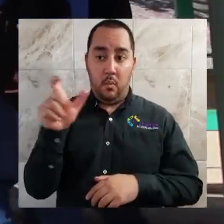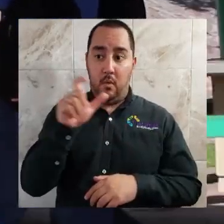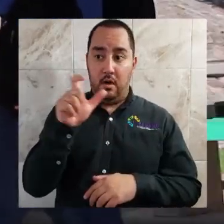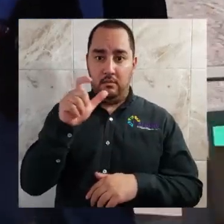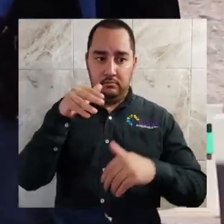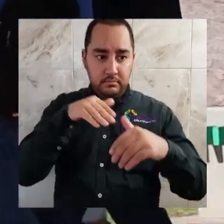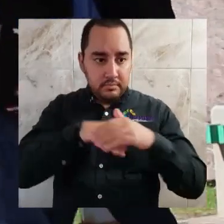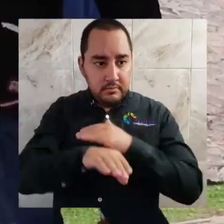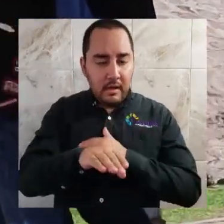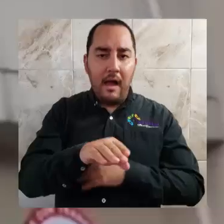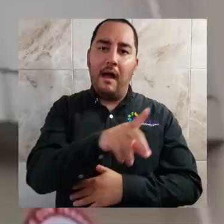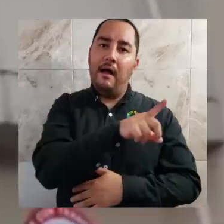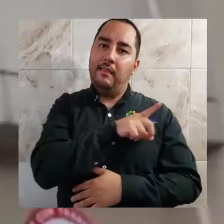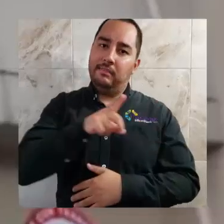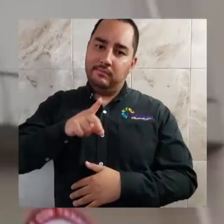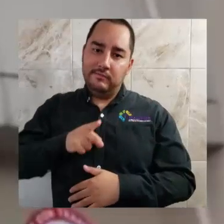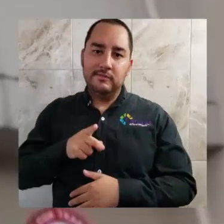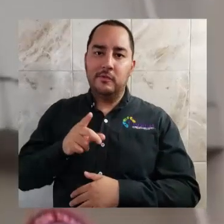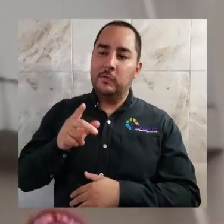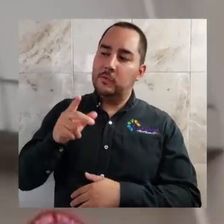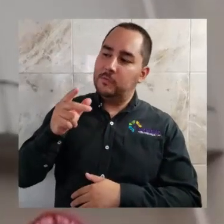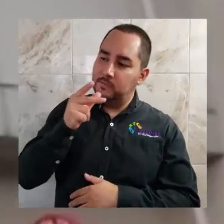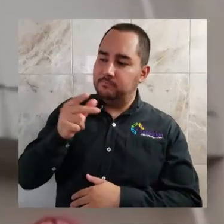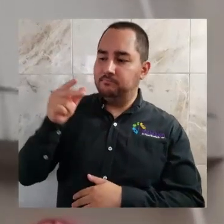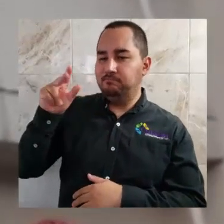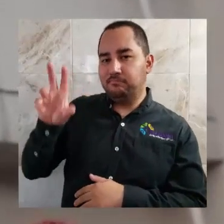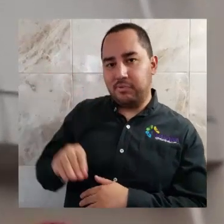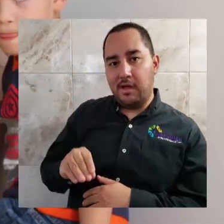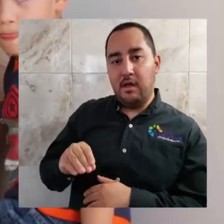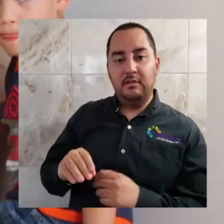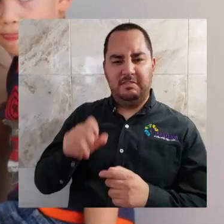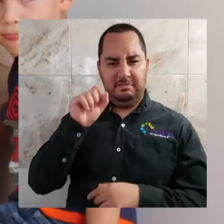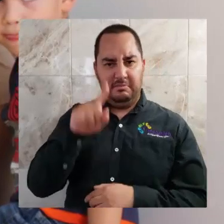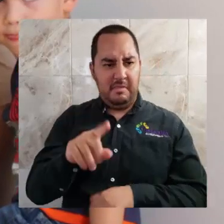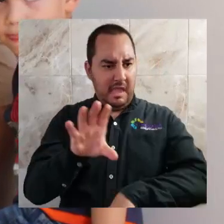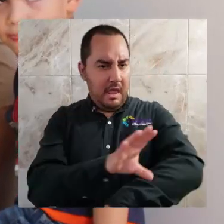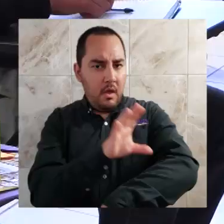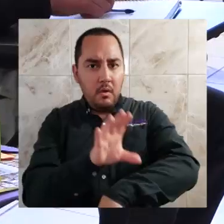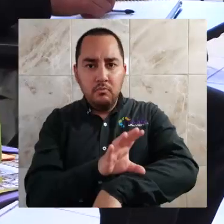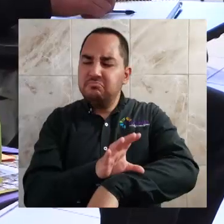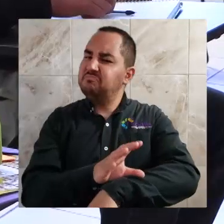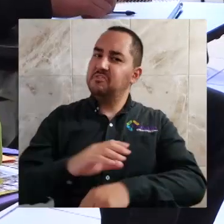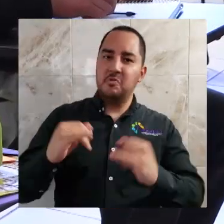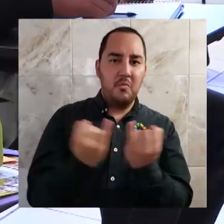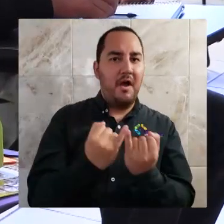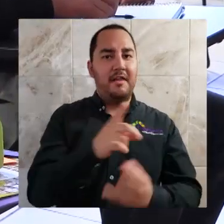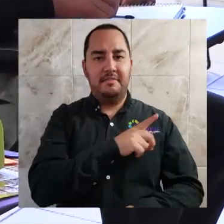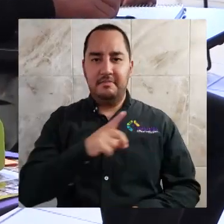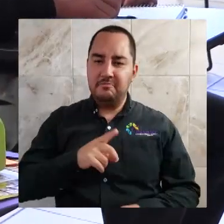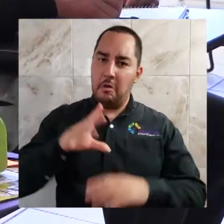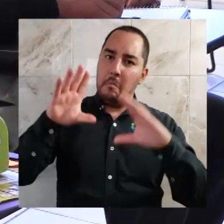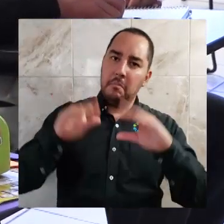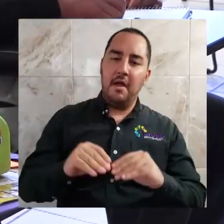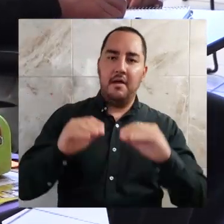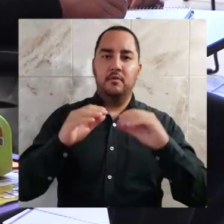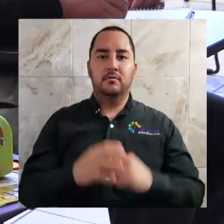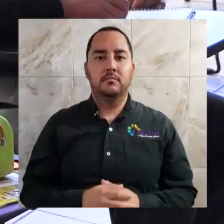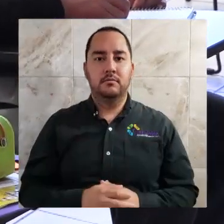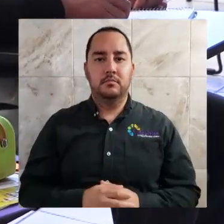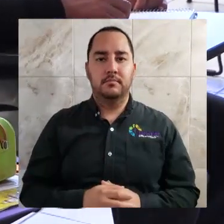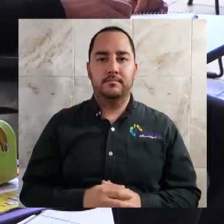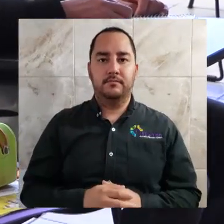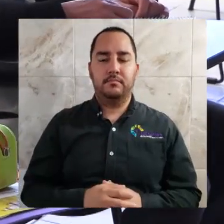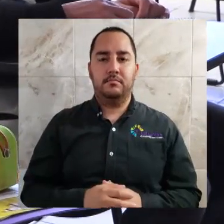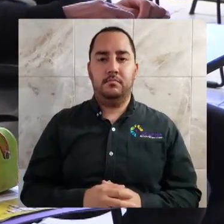es electrónico, antes de ingresar a la universidad. Te recordamos que albergamos una casa de cuidado, razón por la que